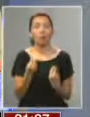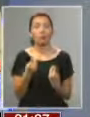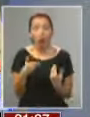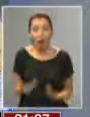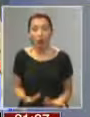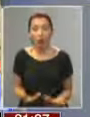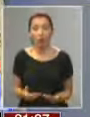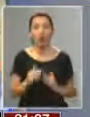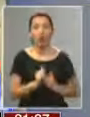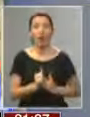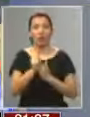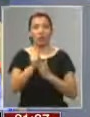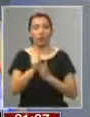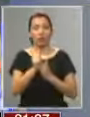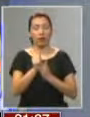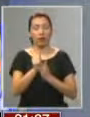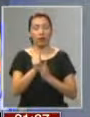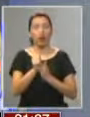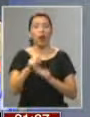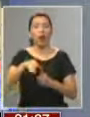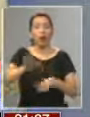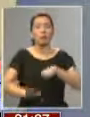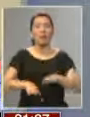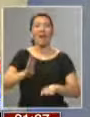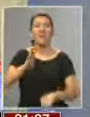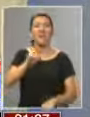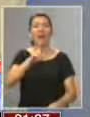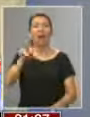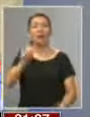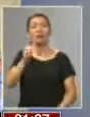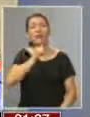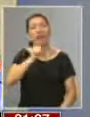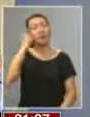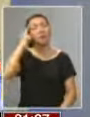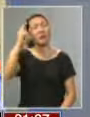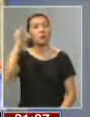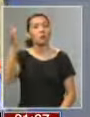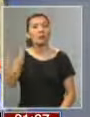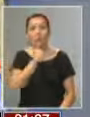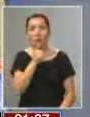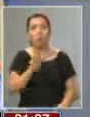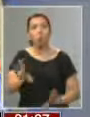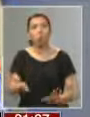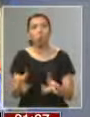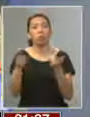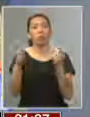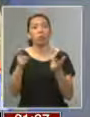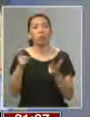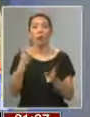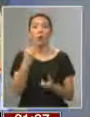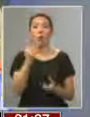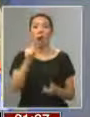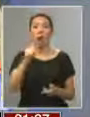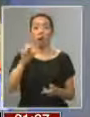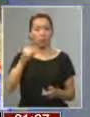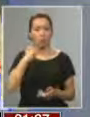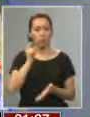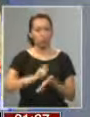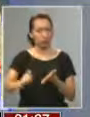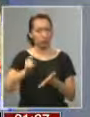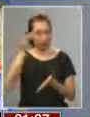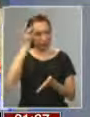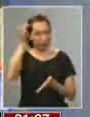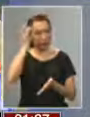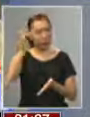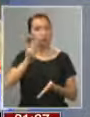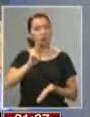Que tenemos líderes con pies de barro, que no piensan en el futuro. O, como Boca, que lo ha escrito, si es un tipo inteligente, son tipos